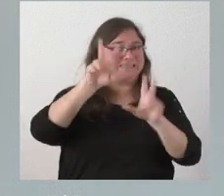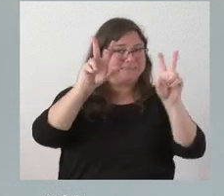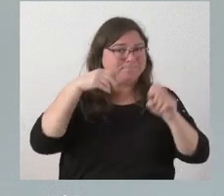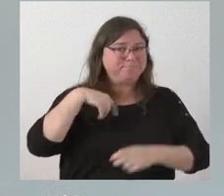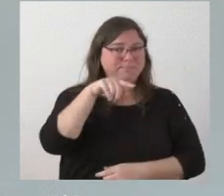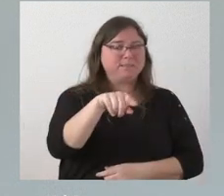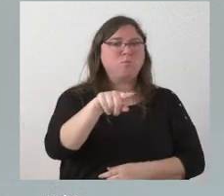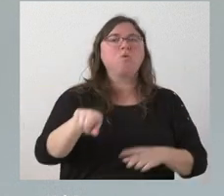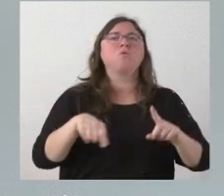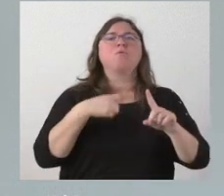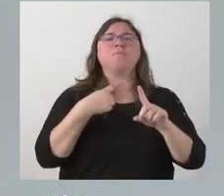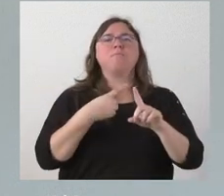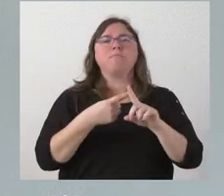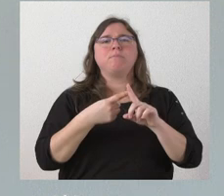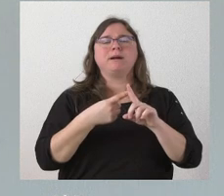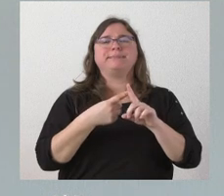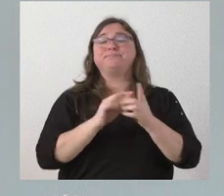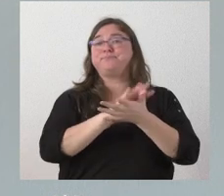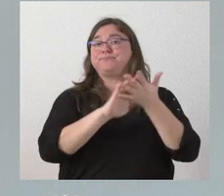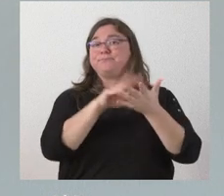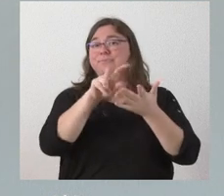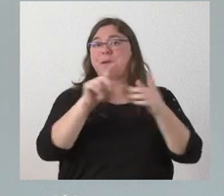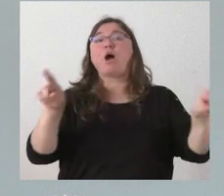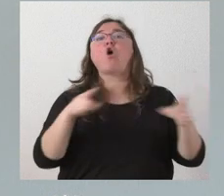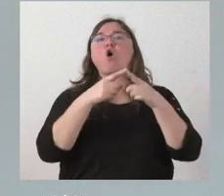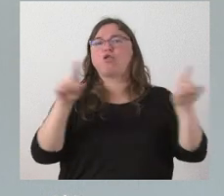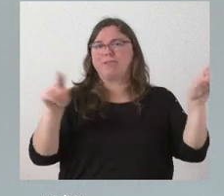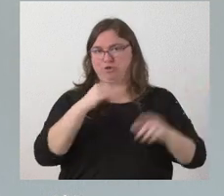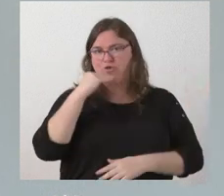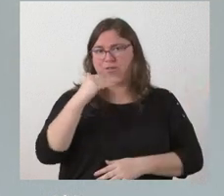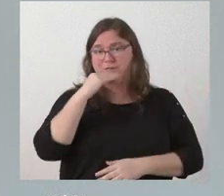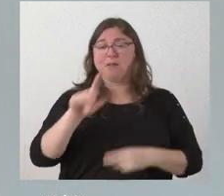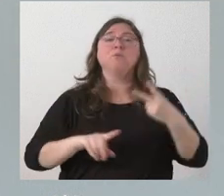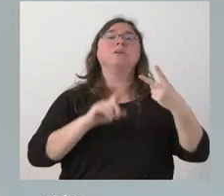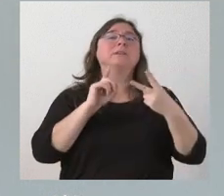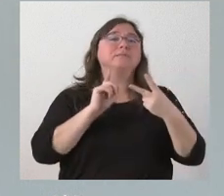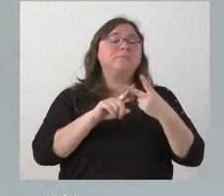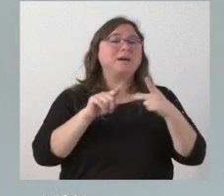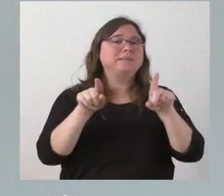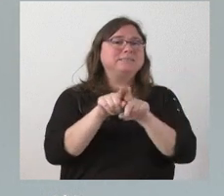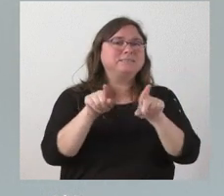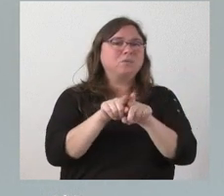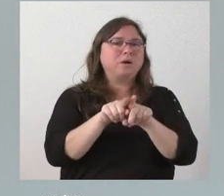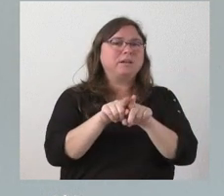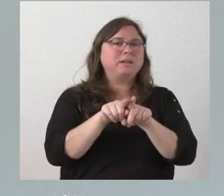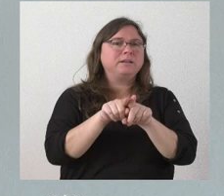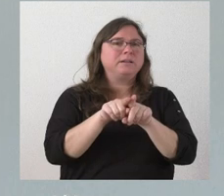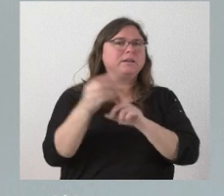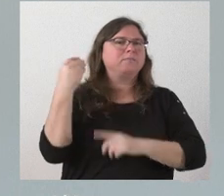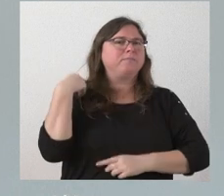detalles sobre este asunto me refiero al concierto celebrado en Zamora y en relación con la pregunta que había